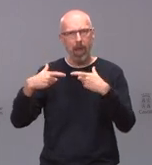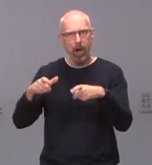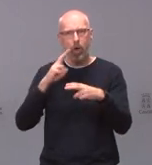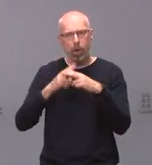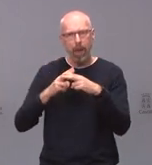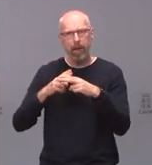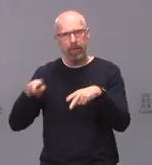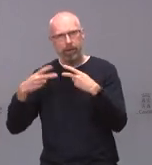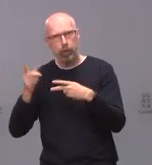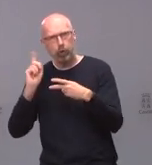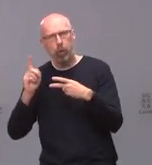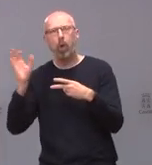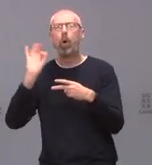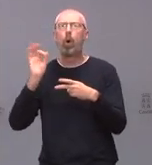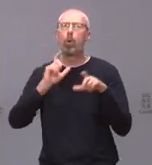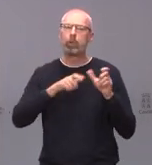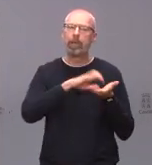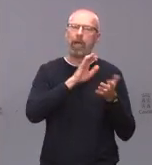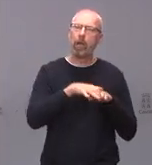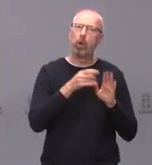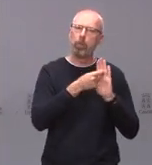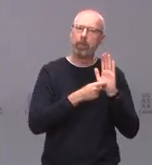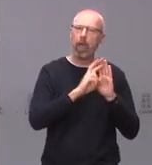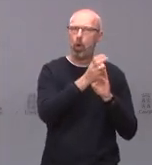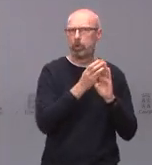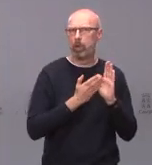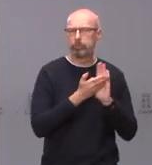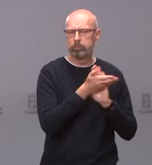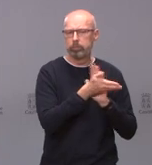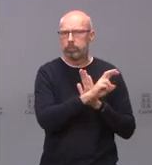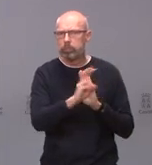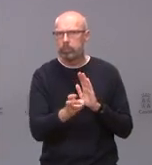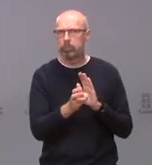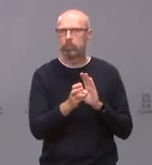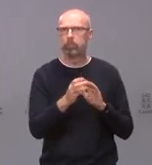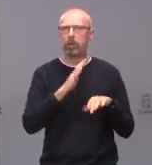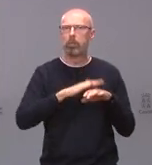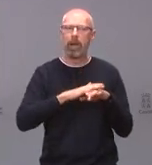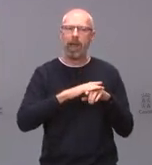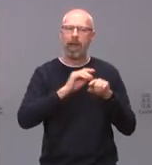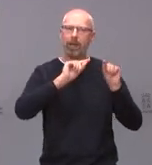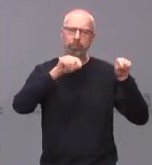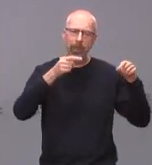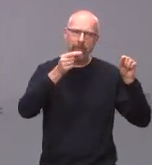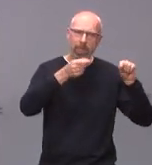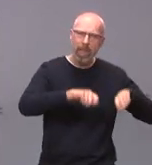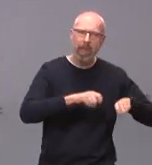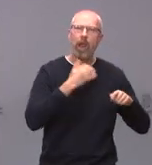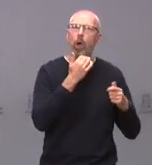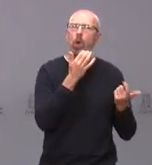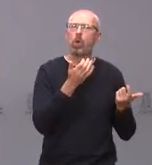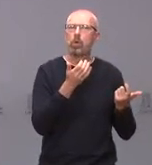va a tomar medidas alternativas o reforzar las restricciones o reforzar los cierres no lo sé además de